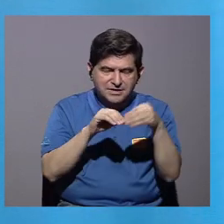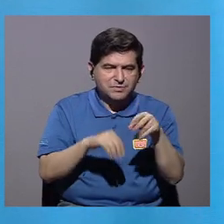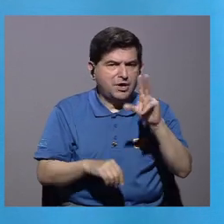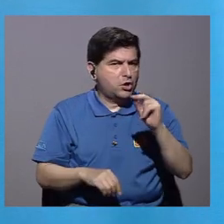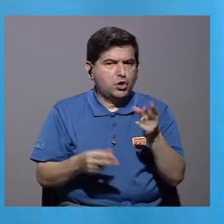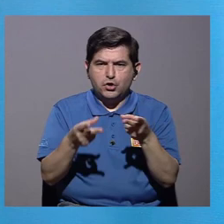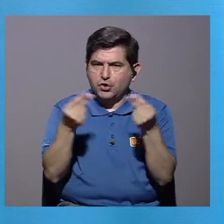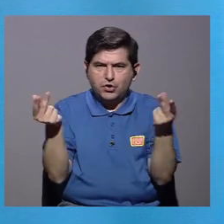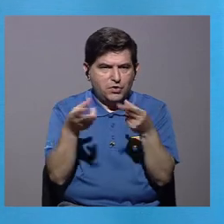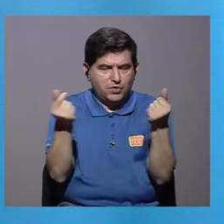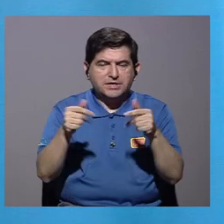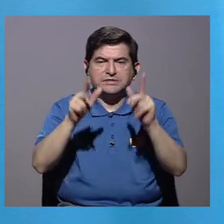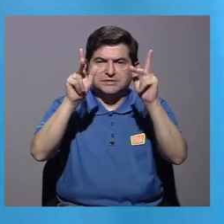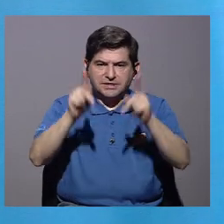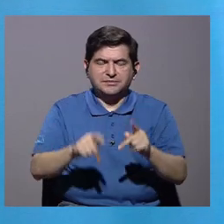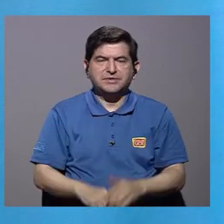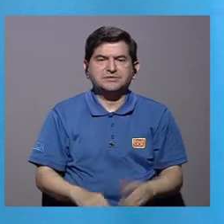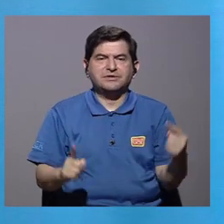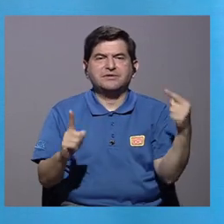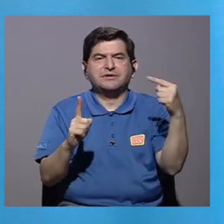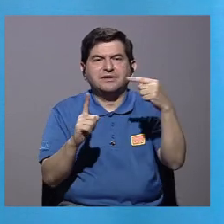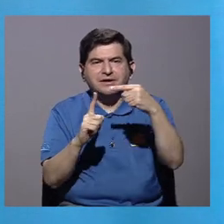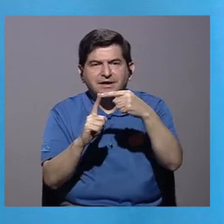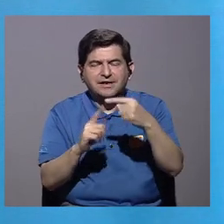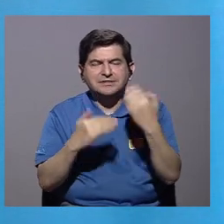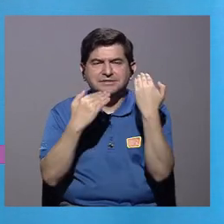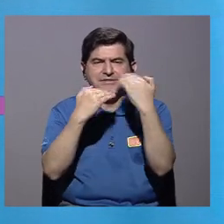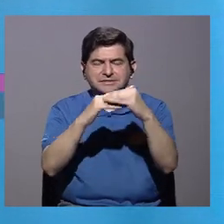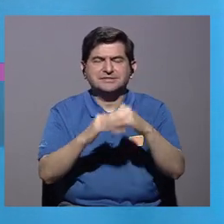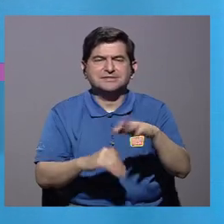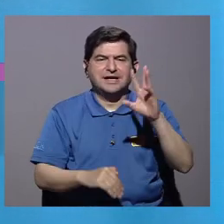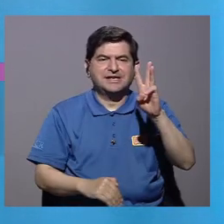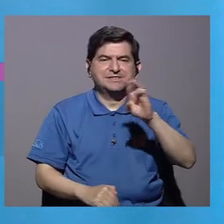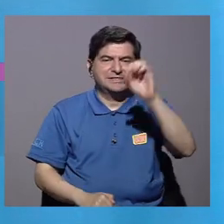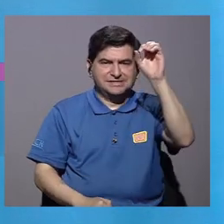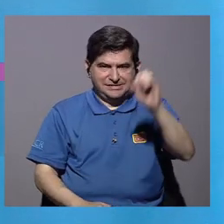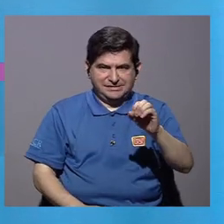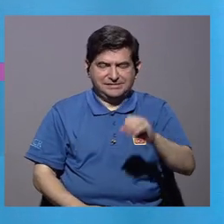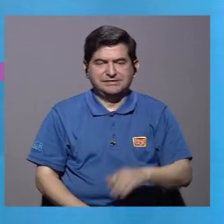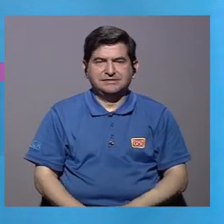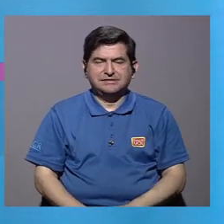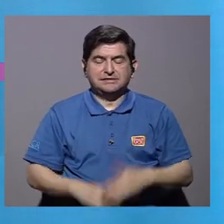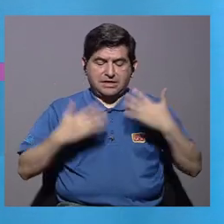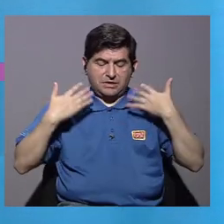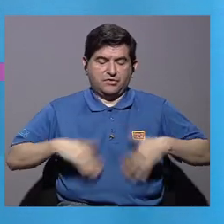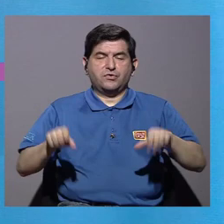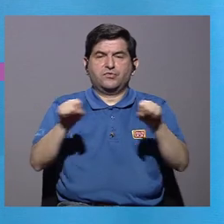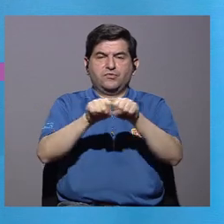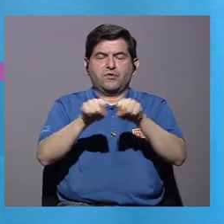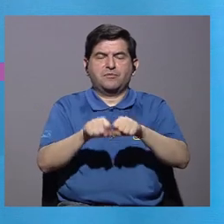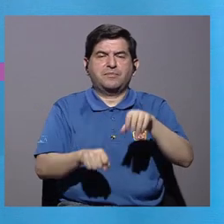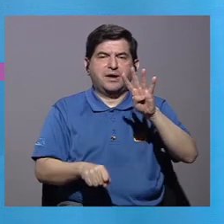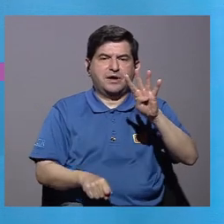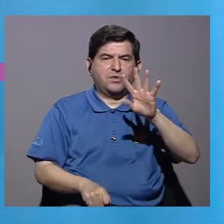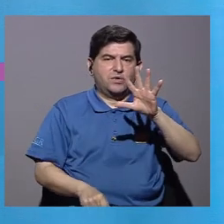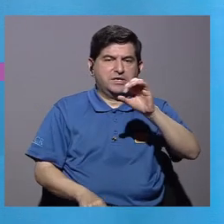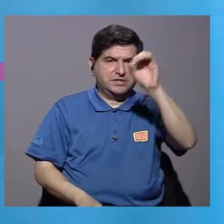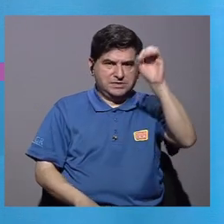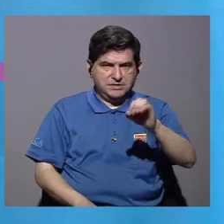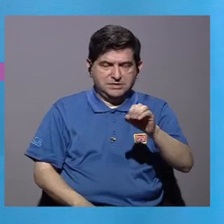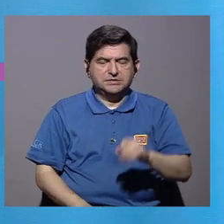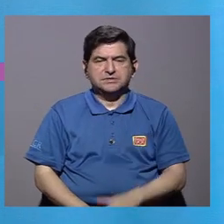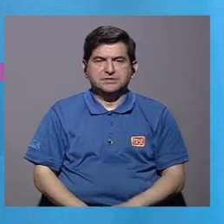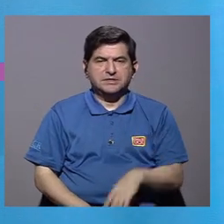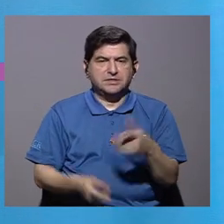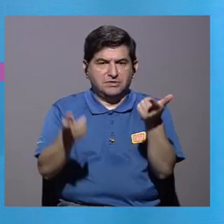Al sumarle el no gasta, las personas llegan a restringir hasta un 60% en ropa y zapatos y un